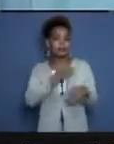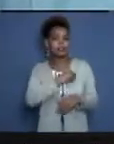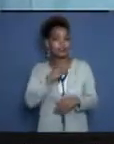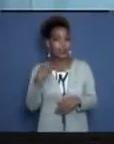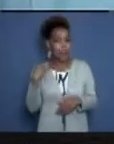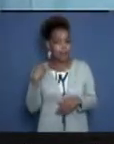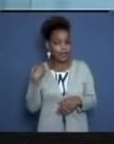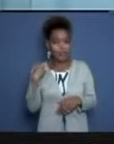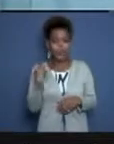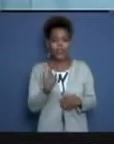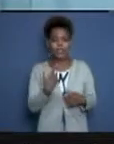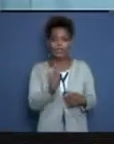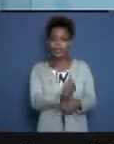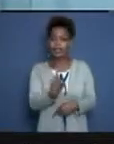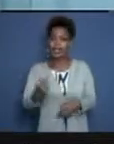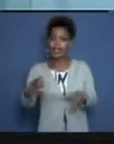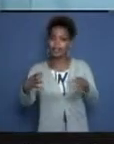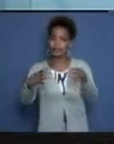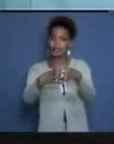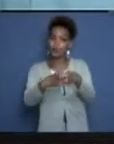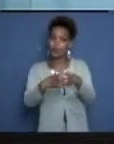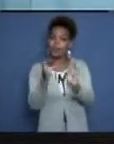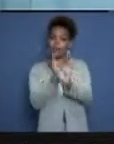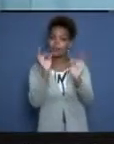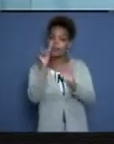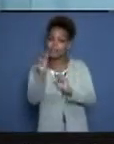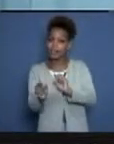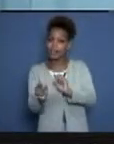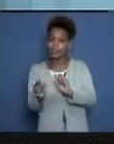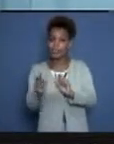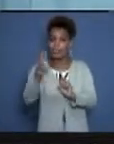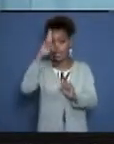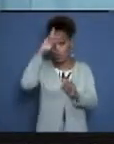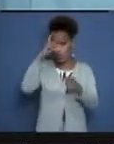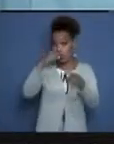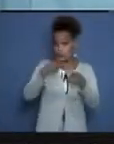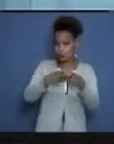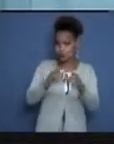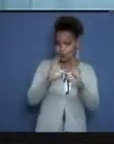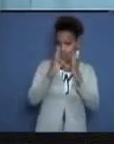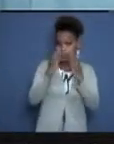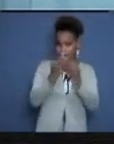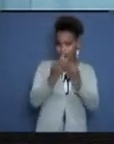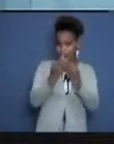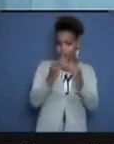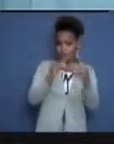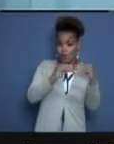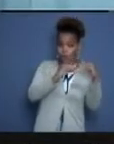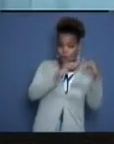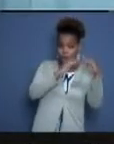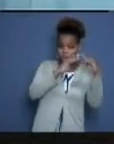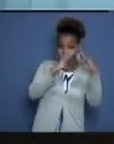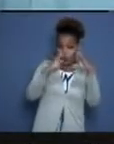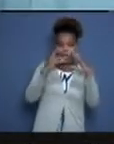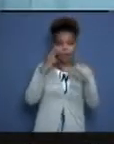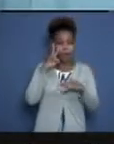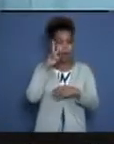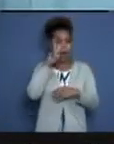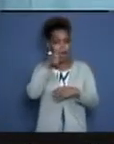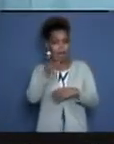cada uno de los equipos de especialistas en los consultorios médicos de la familia. En plena madrugada de la jornada de hoy, vamos a ver las